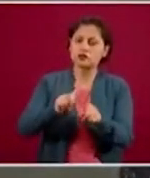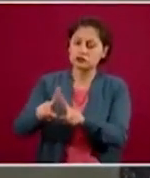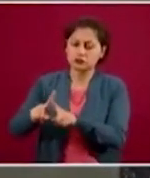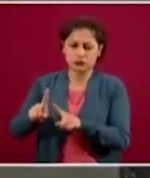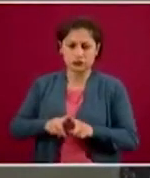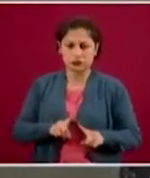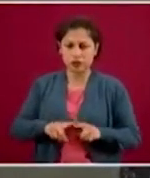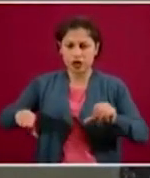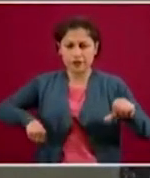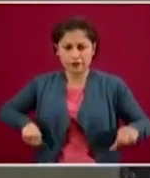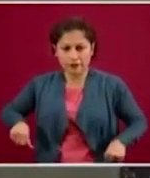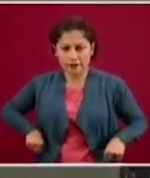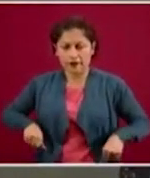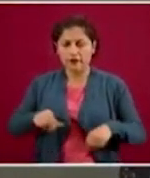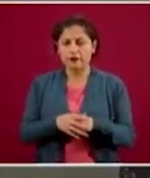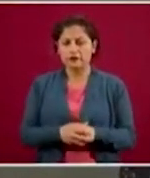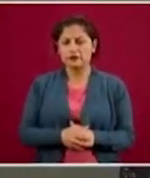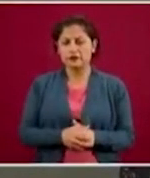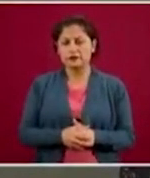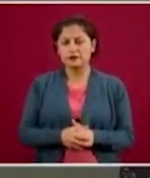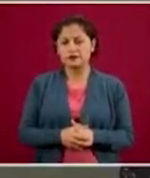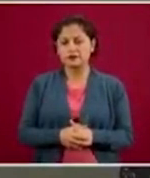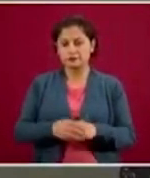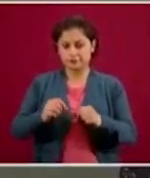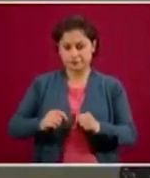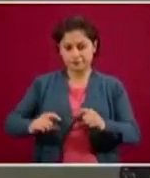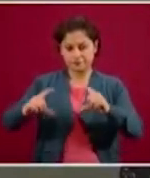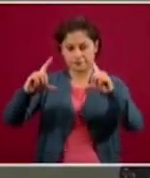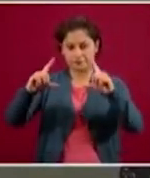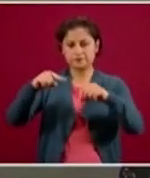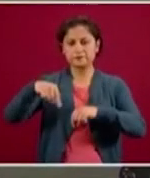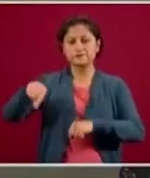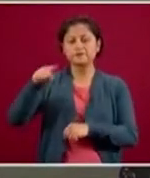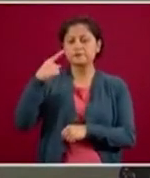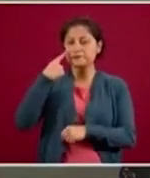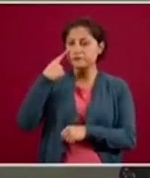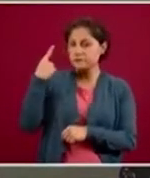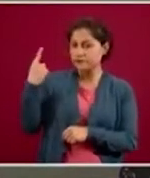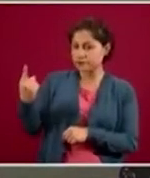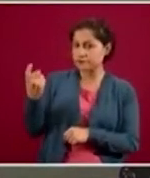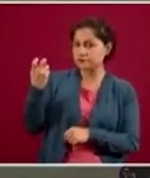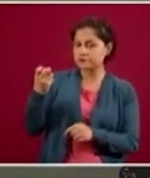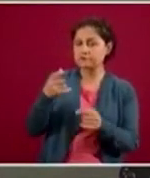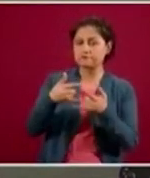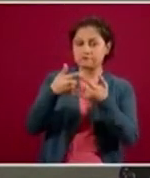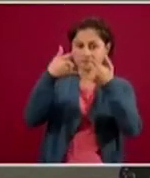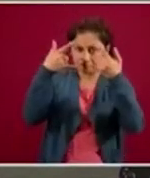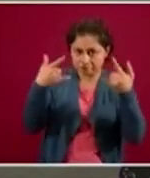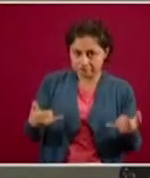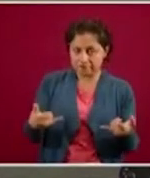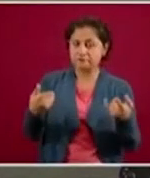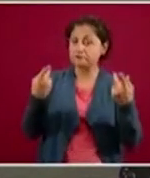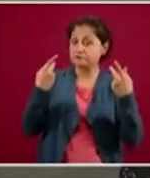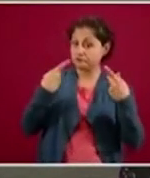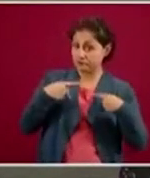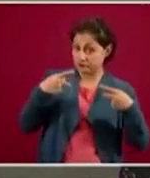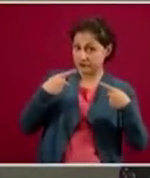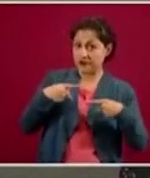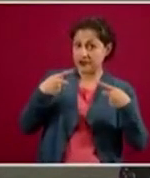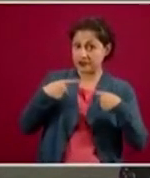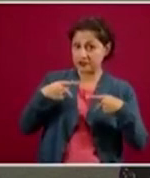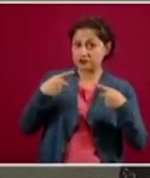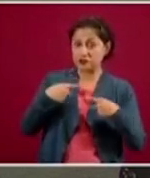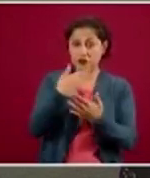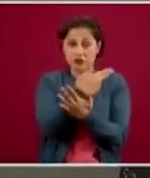arriba a la página, por favor. Hay sección de cuentos, hay personajes conocidos ya mundialmente, que